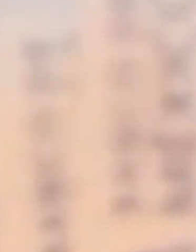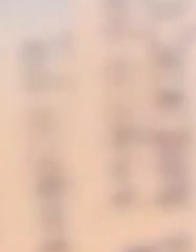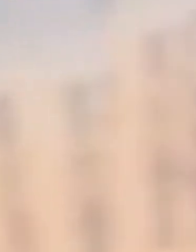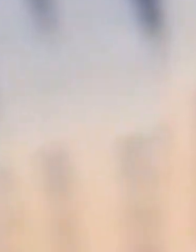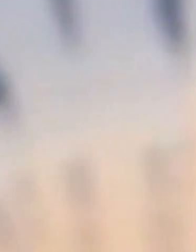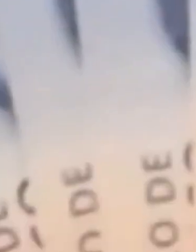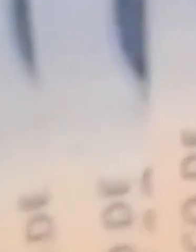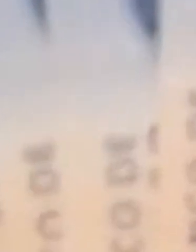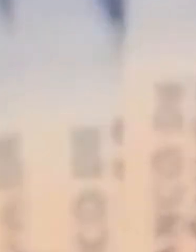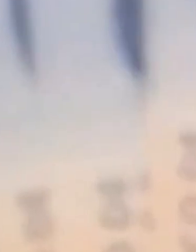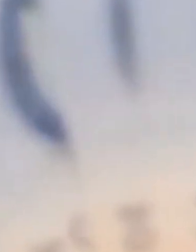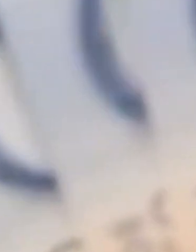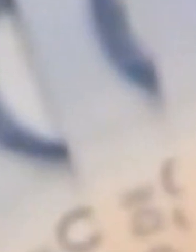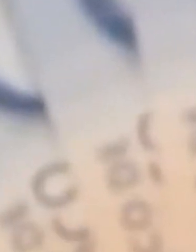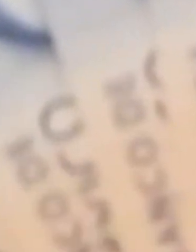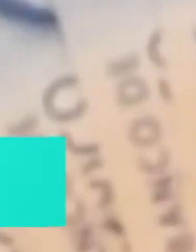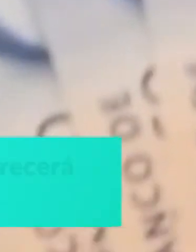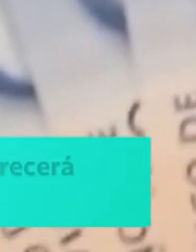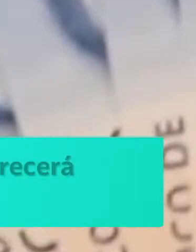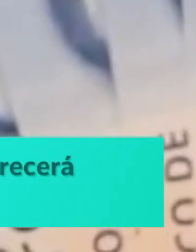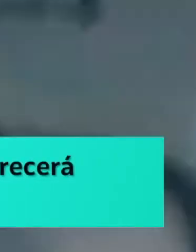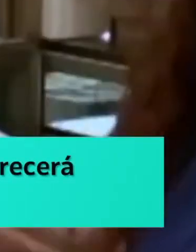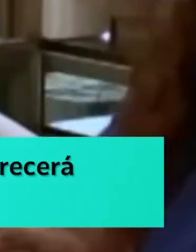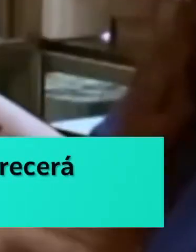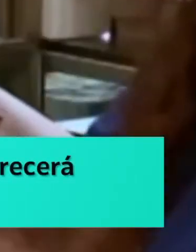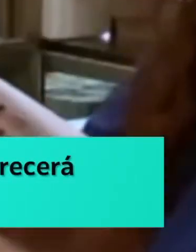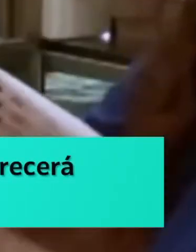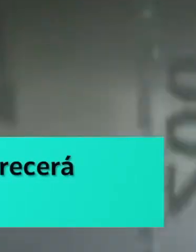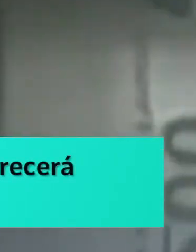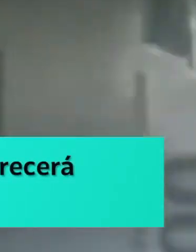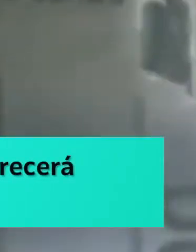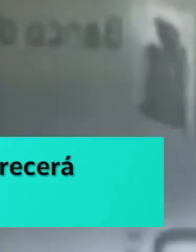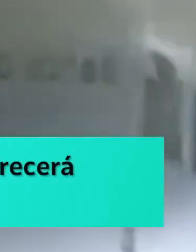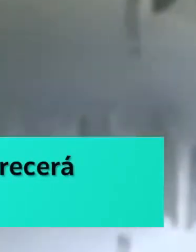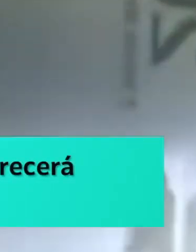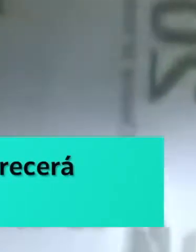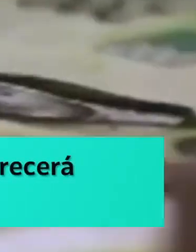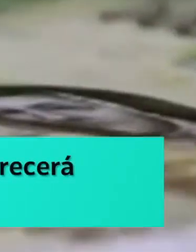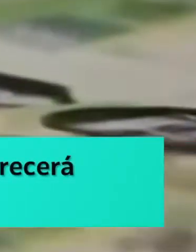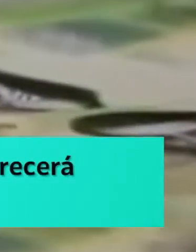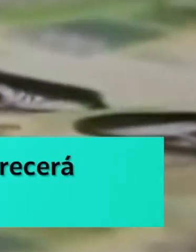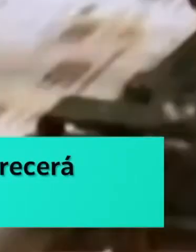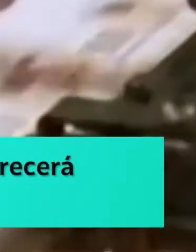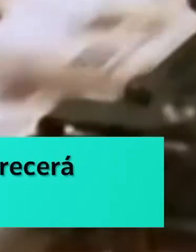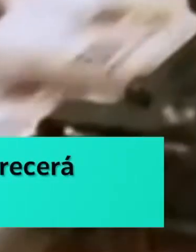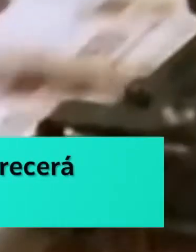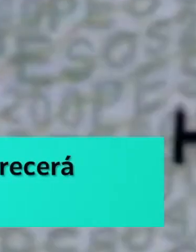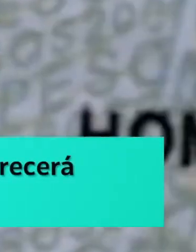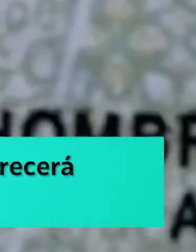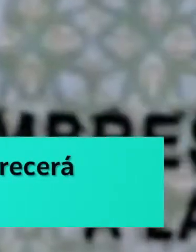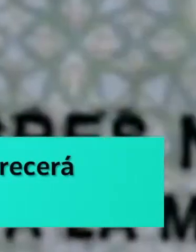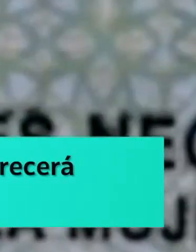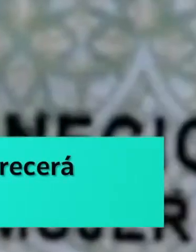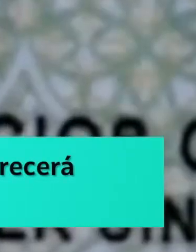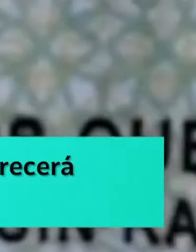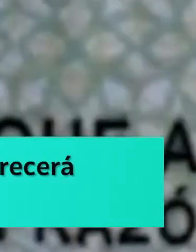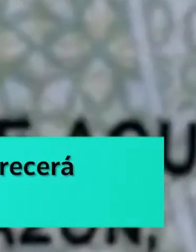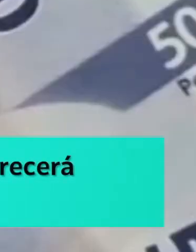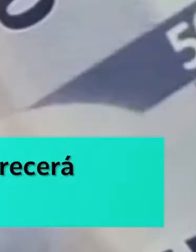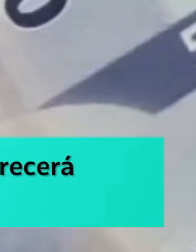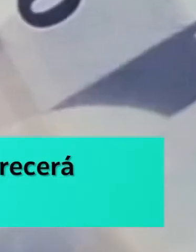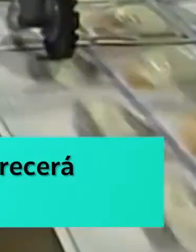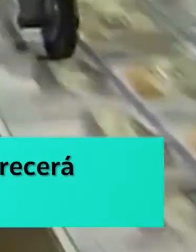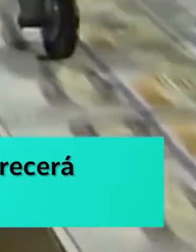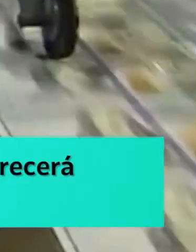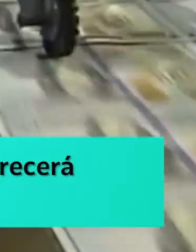A pesar de la caída económica que se registró en el tercer trimestre del 2021, la economía del país crecerá en un 6%